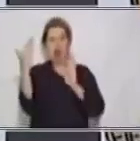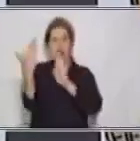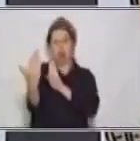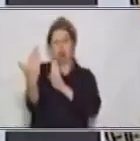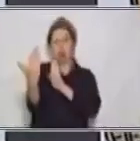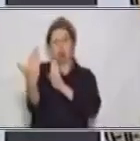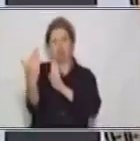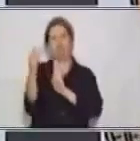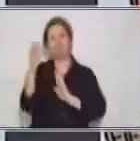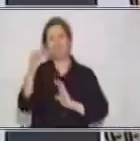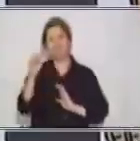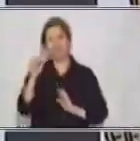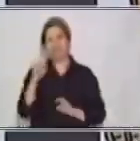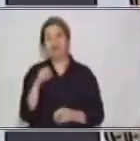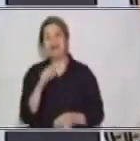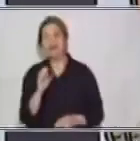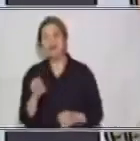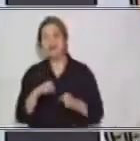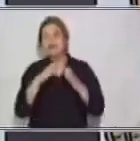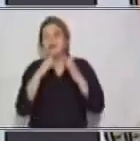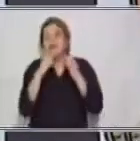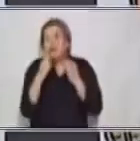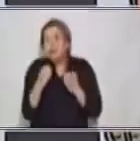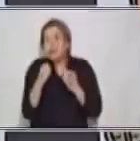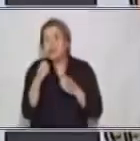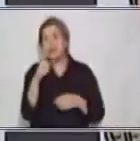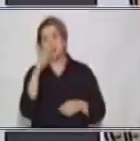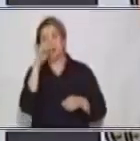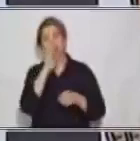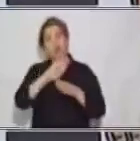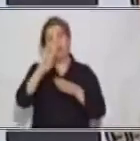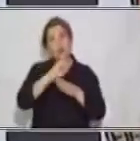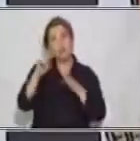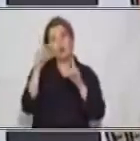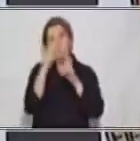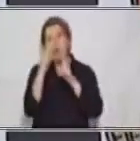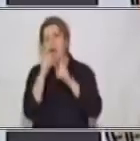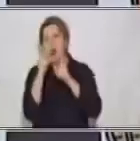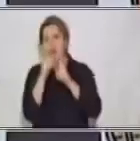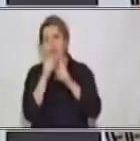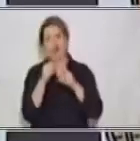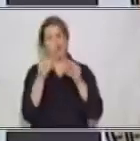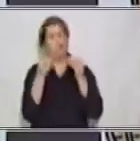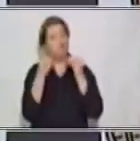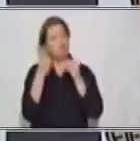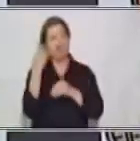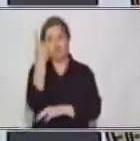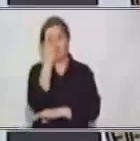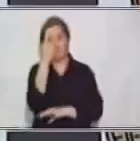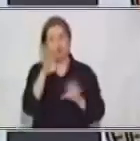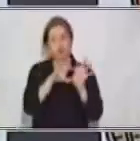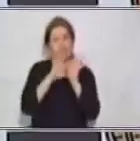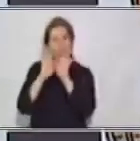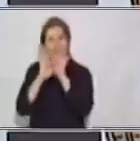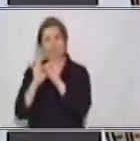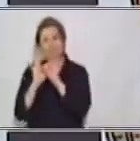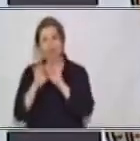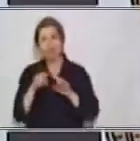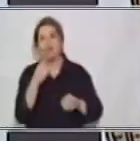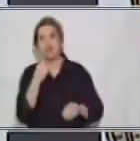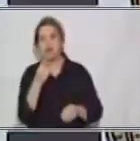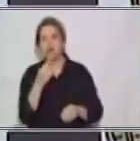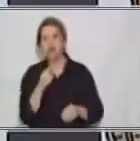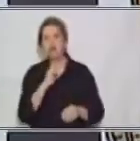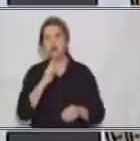Bajo, expresa una situación inferior. Es decir, estoy bajo tus órdenes, ¿verdad? Me está haciendo